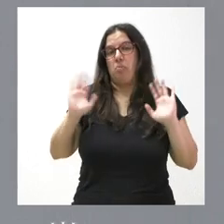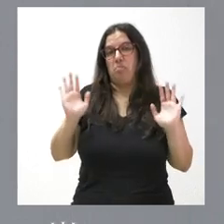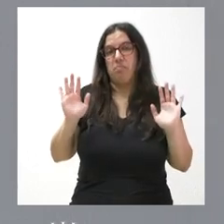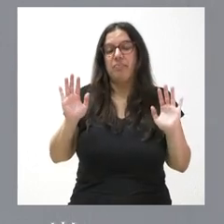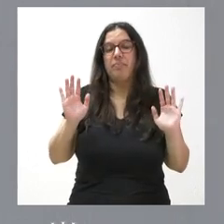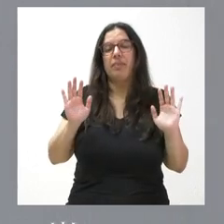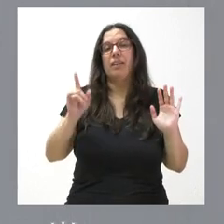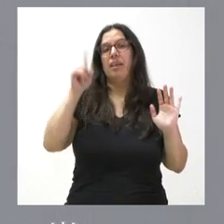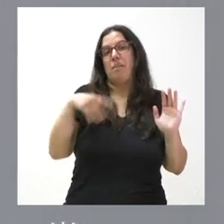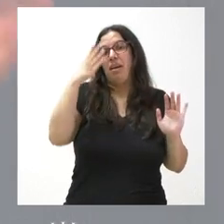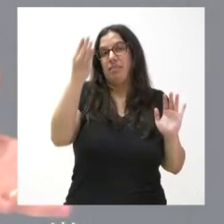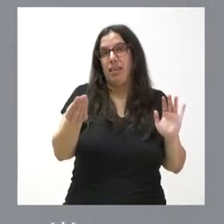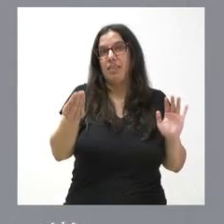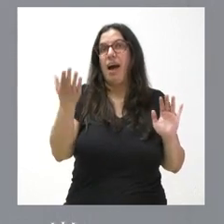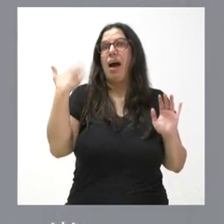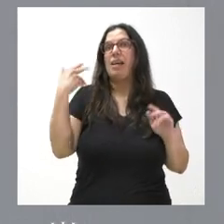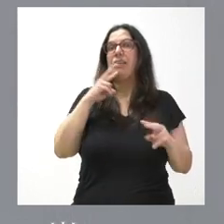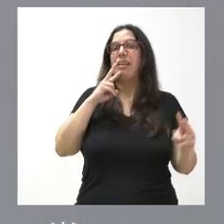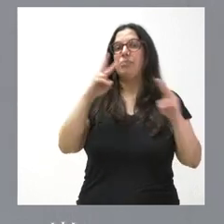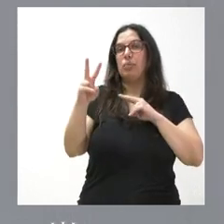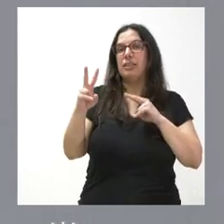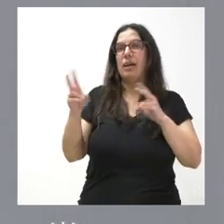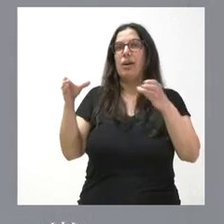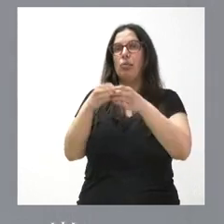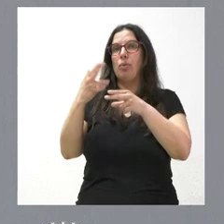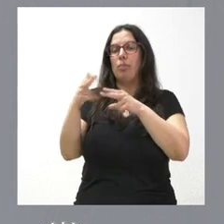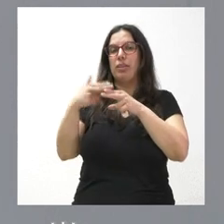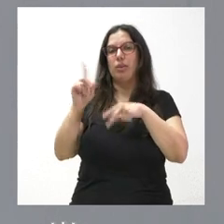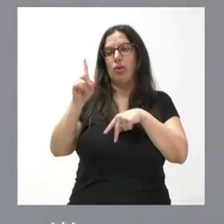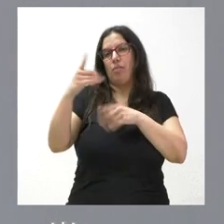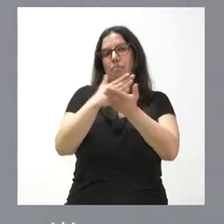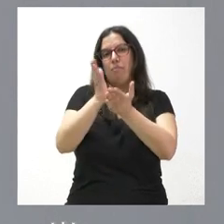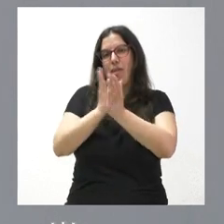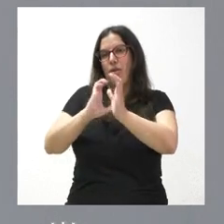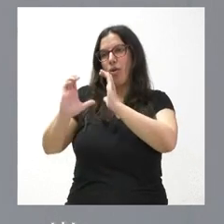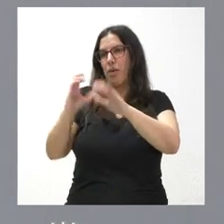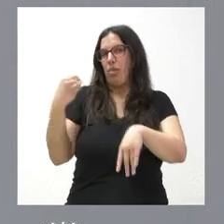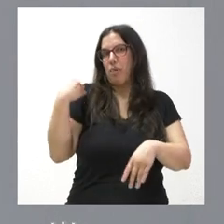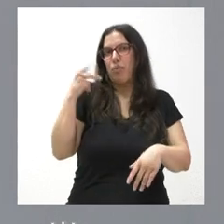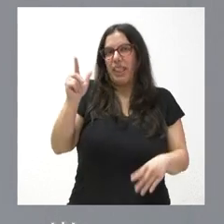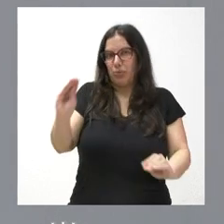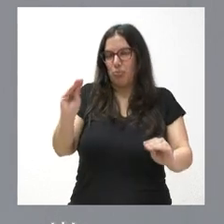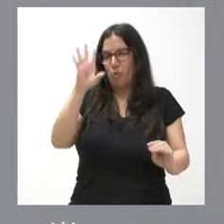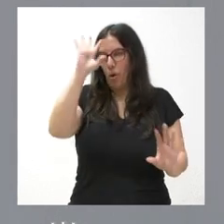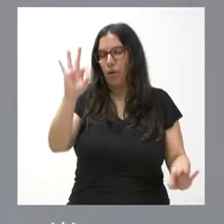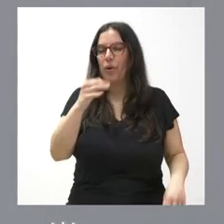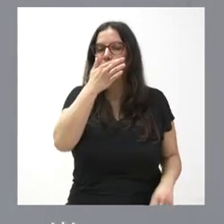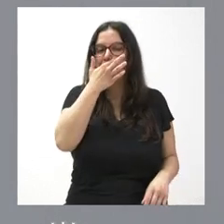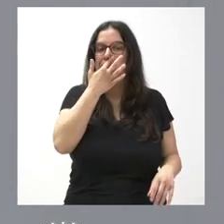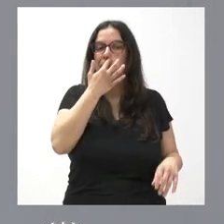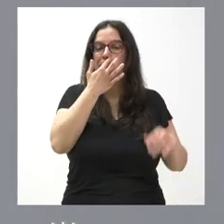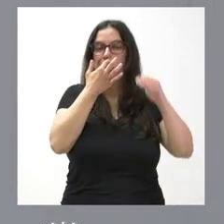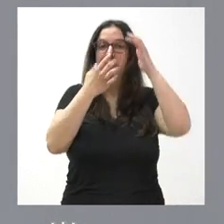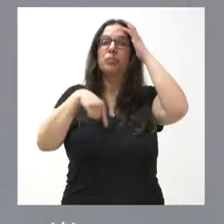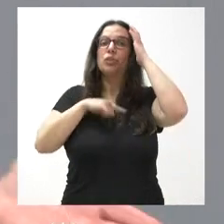Entiéndase también que la respuesta anterior no era una respuesta a un grupo político, sino una pregunta de un medio de comunicación que tiene todo el derecho a formularla. En este caso concreto, ¿qué decimos